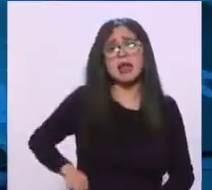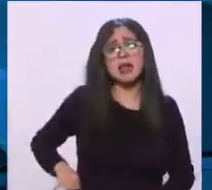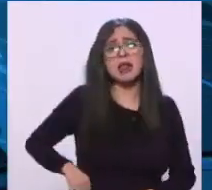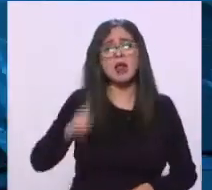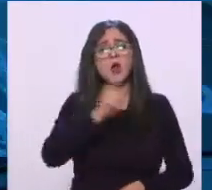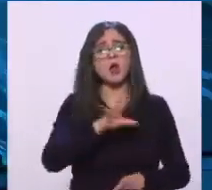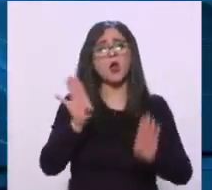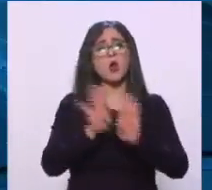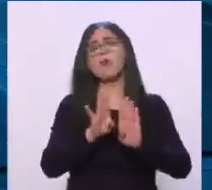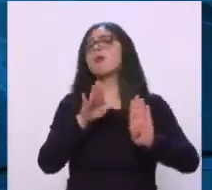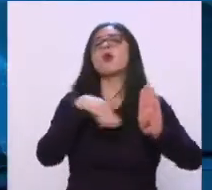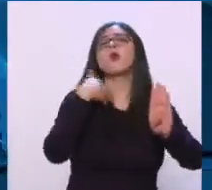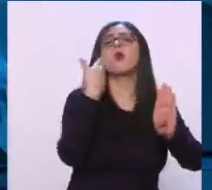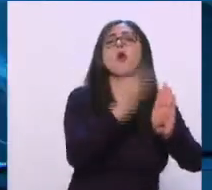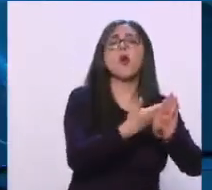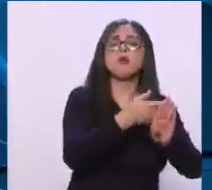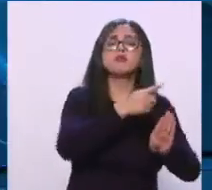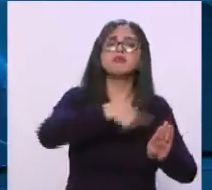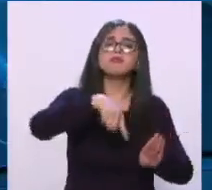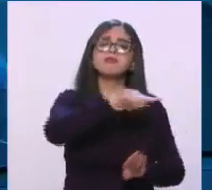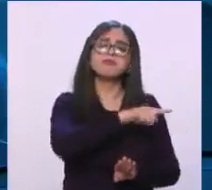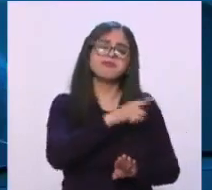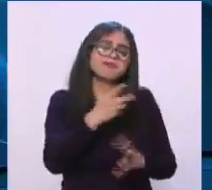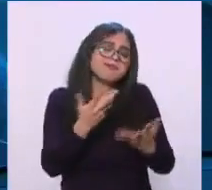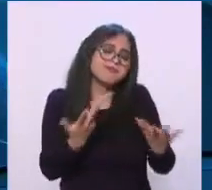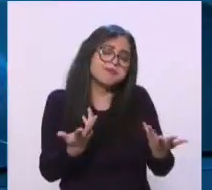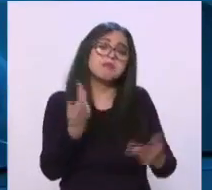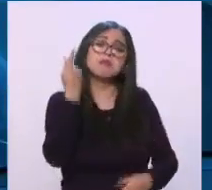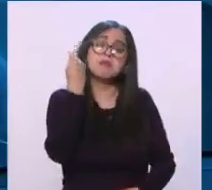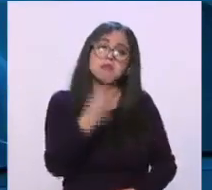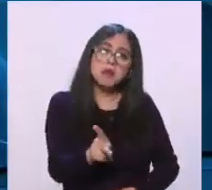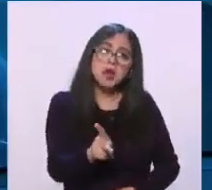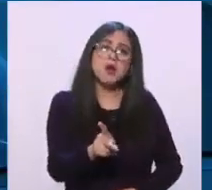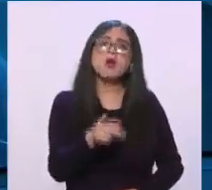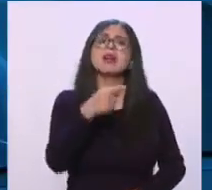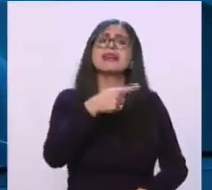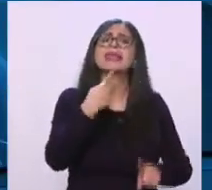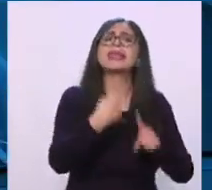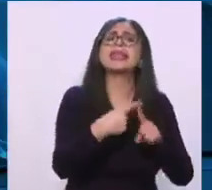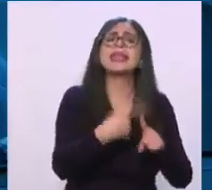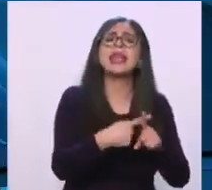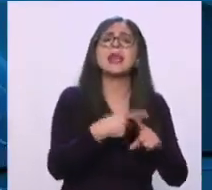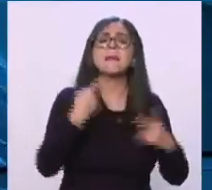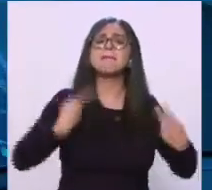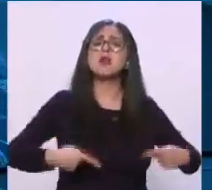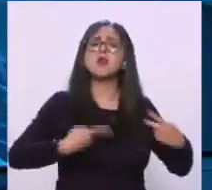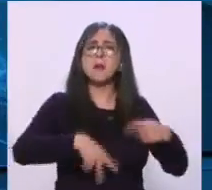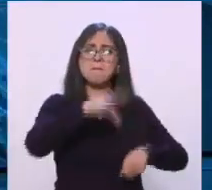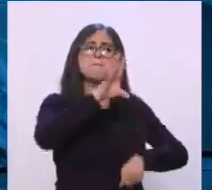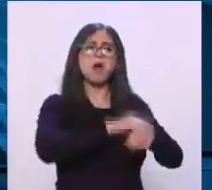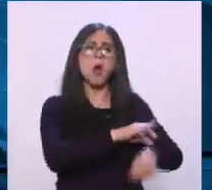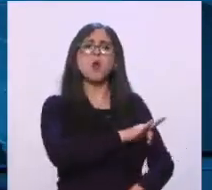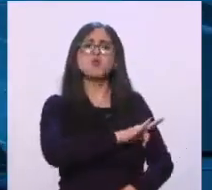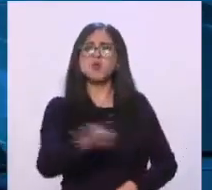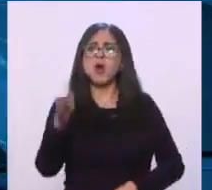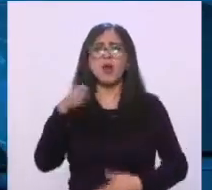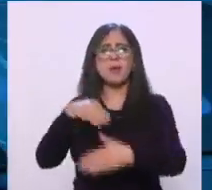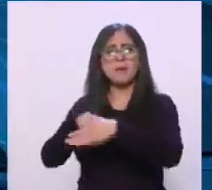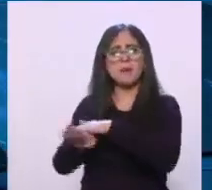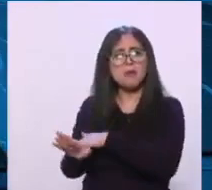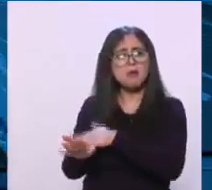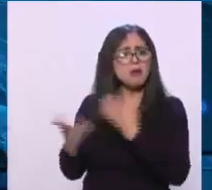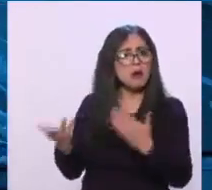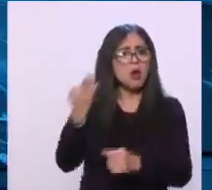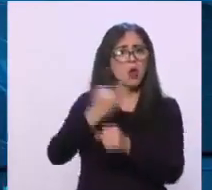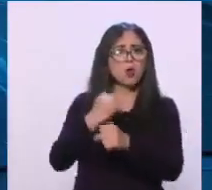le son más fuerte que el sentido común, y precisamente, ¿quién lo dejó entrar? Y hablas sobre la tendencia que ha